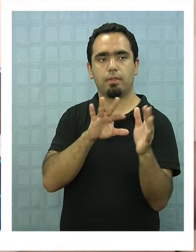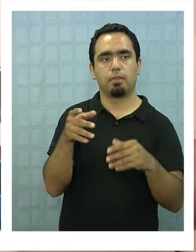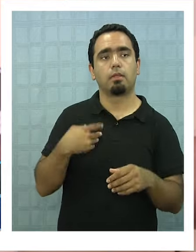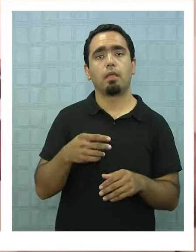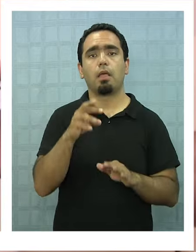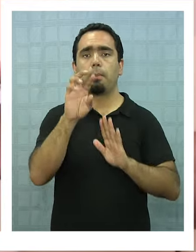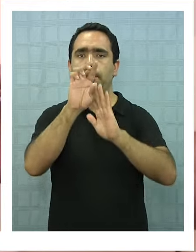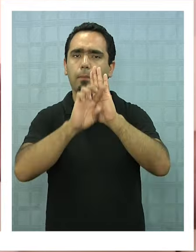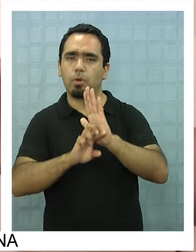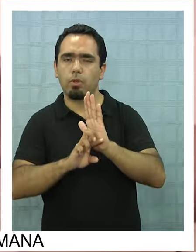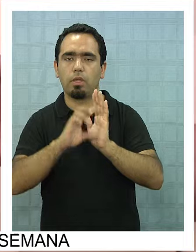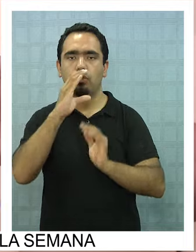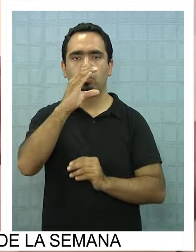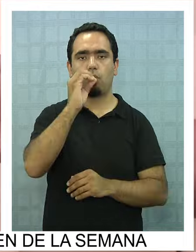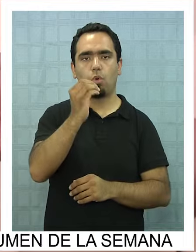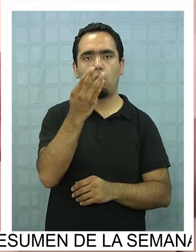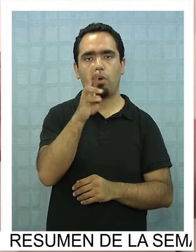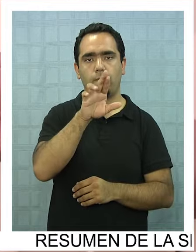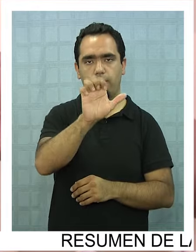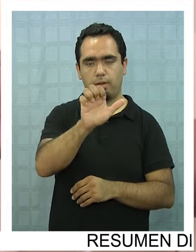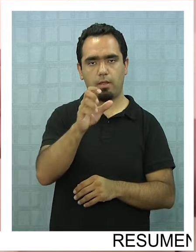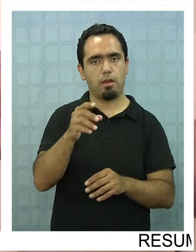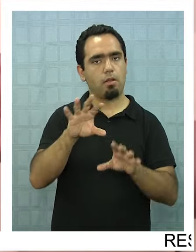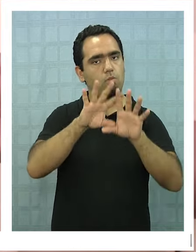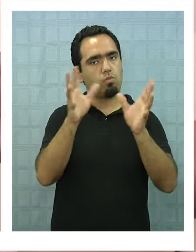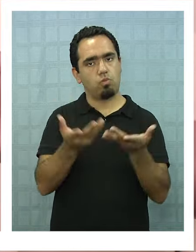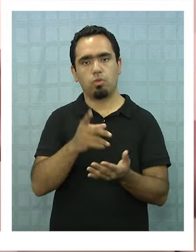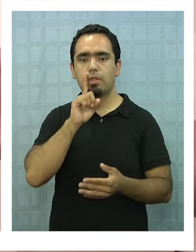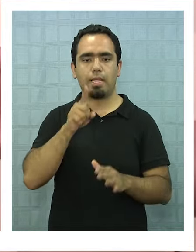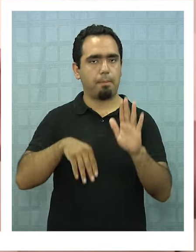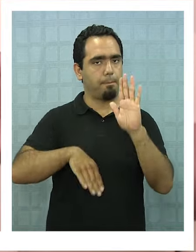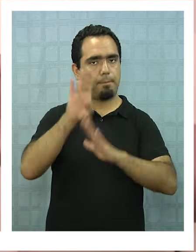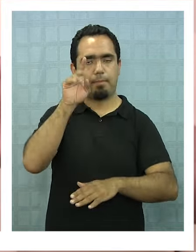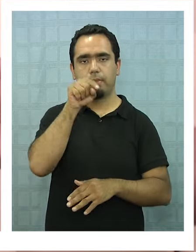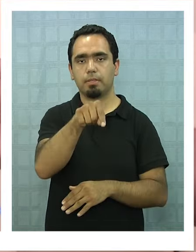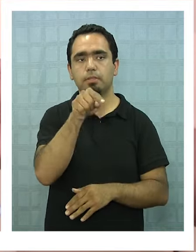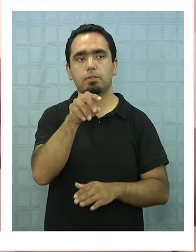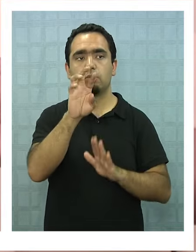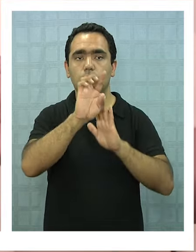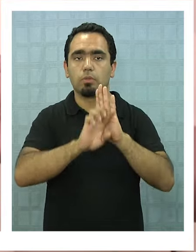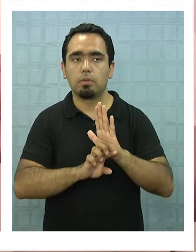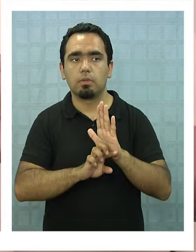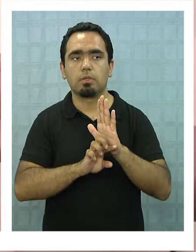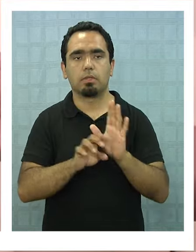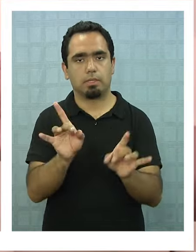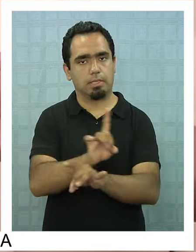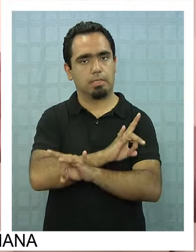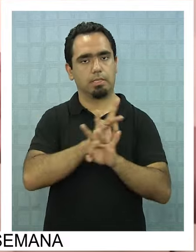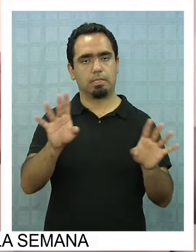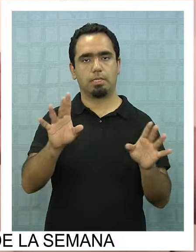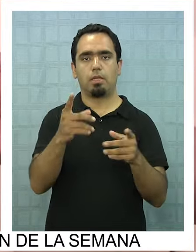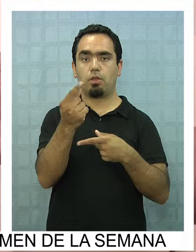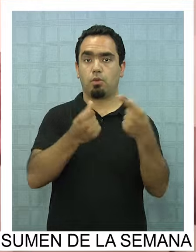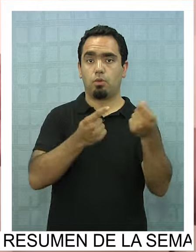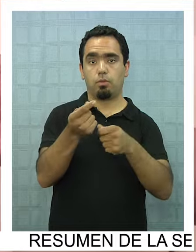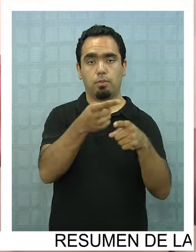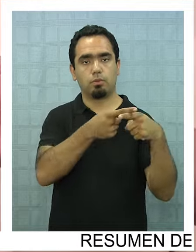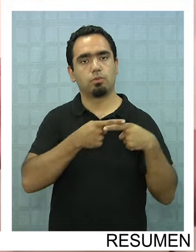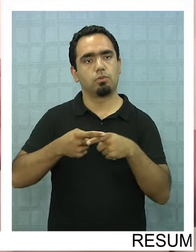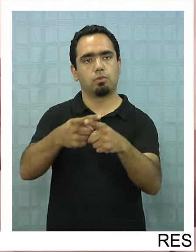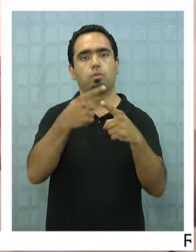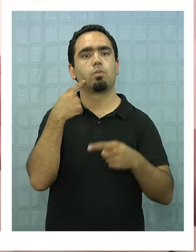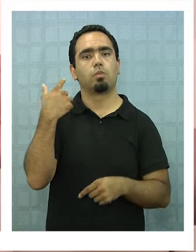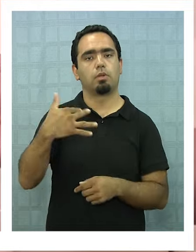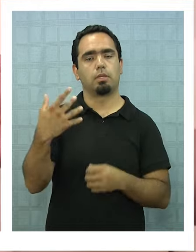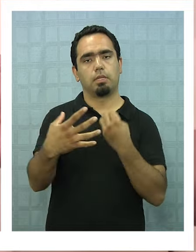proyecto de cobre más importante que tiene TEC en el mundo y por lo tanto en Chile, por lo tanto es un proyecto que tiene un impacto económico y